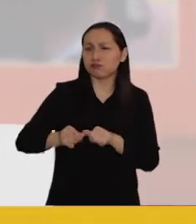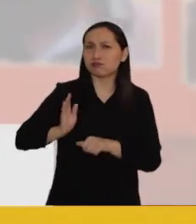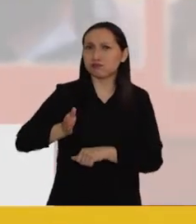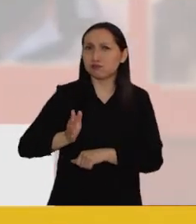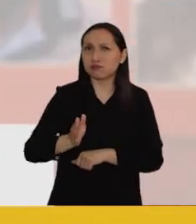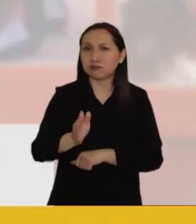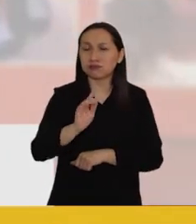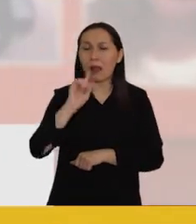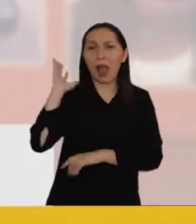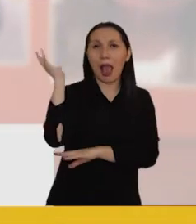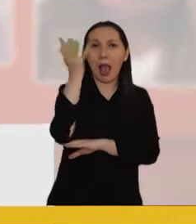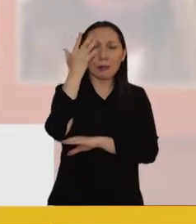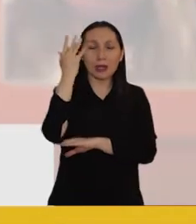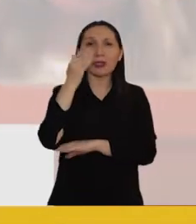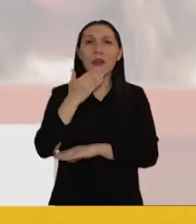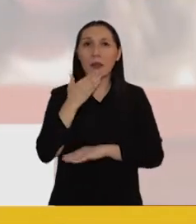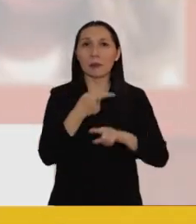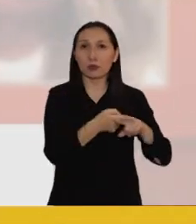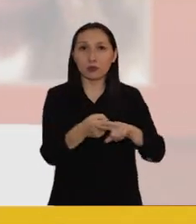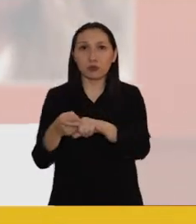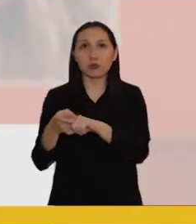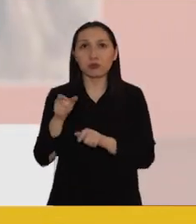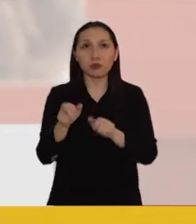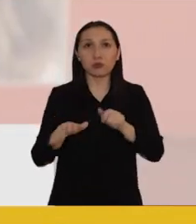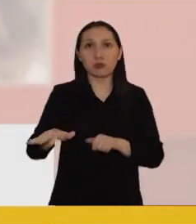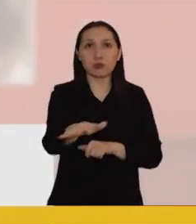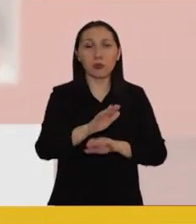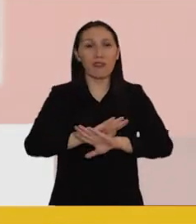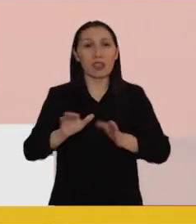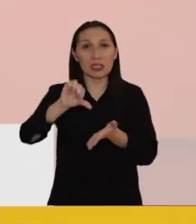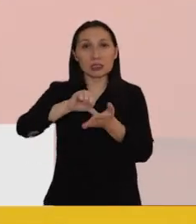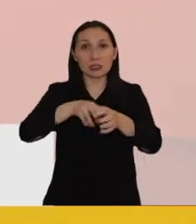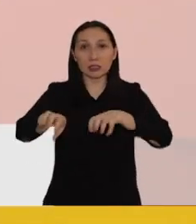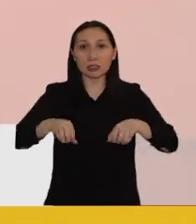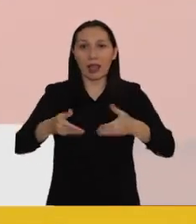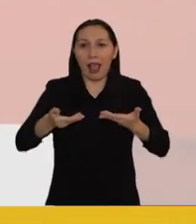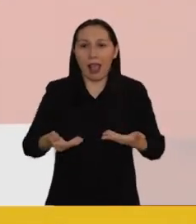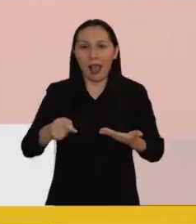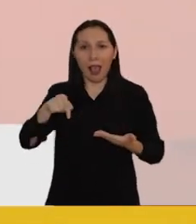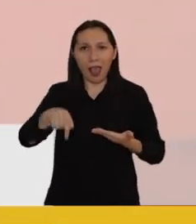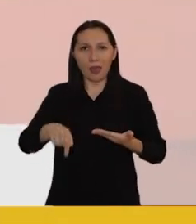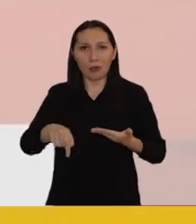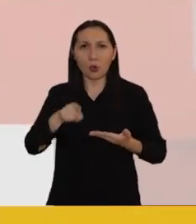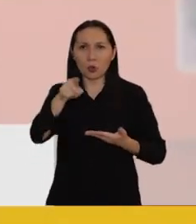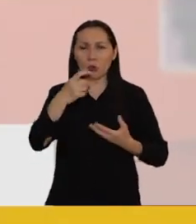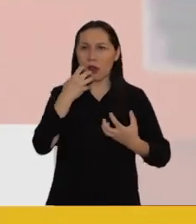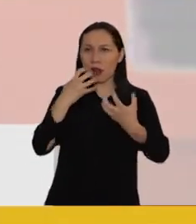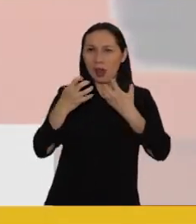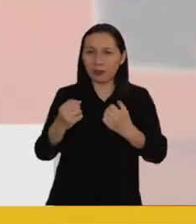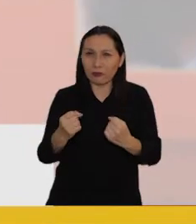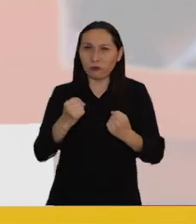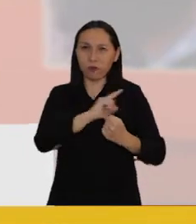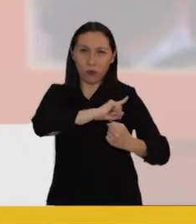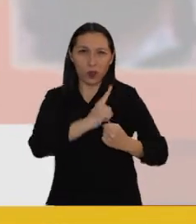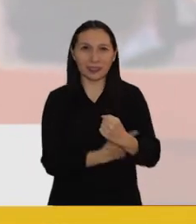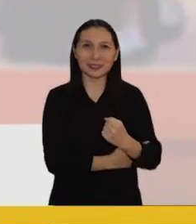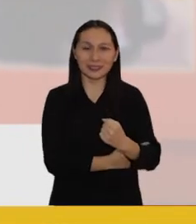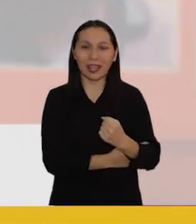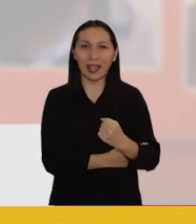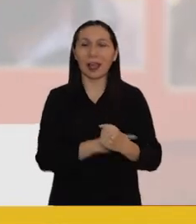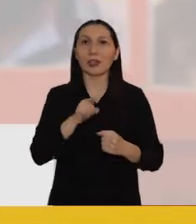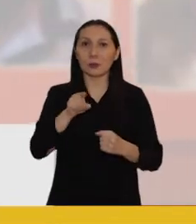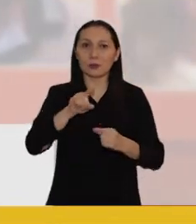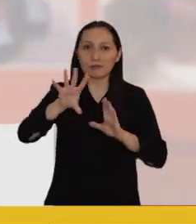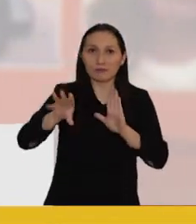sustentabilidad ambiental y social y la descentralización aquí y ahora, griten con